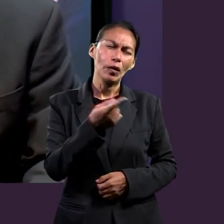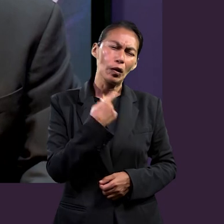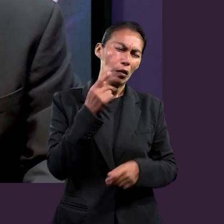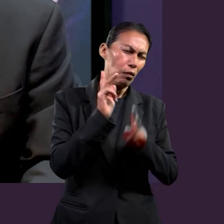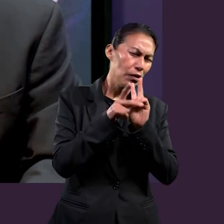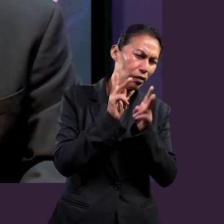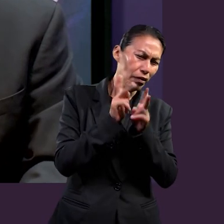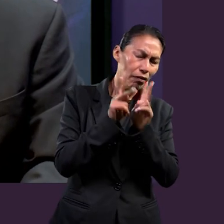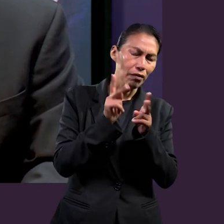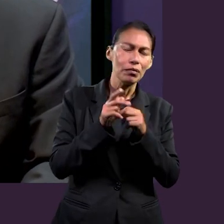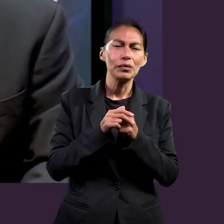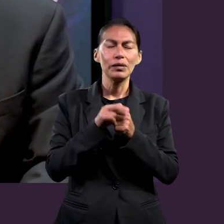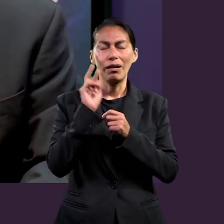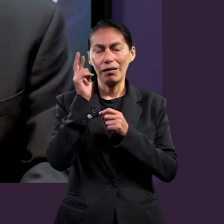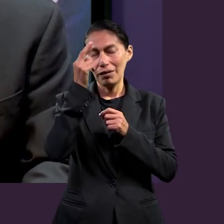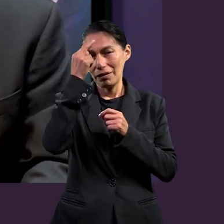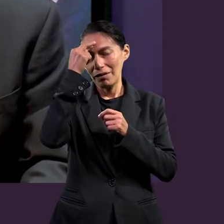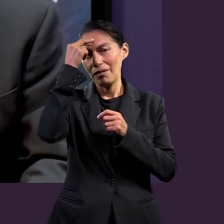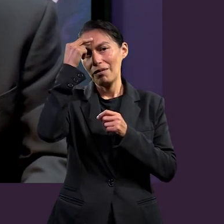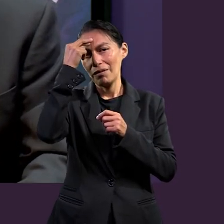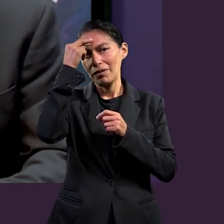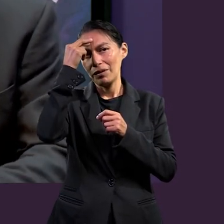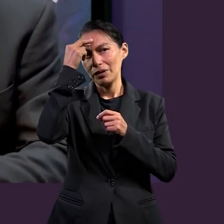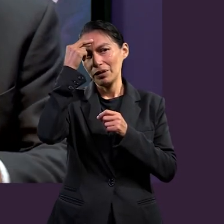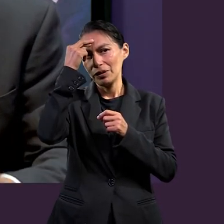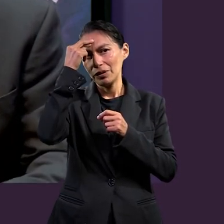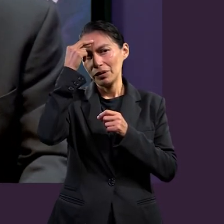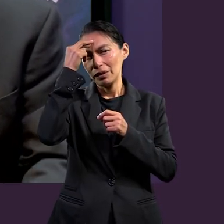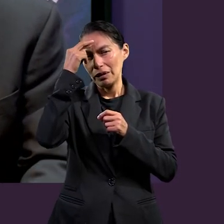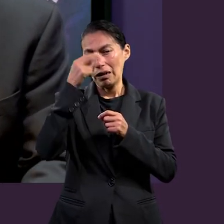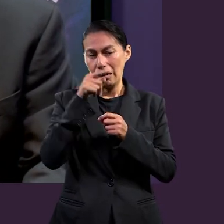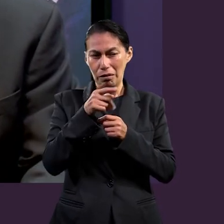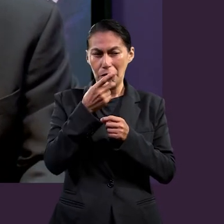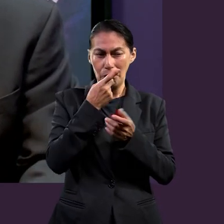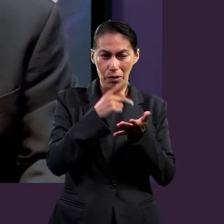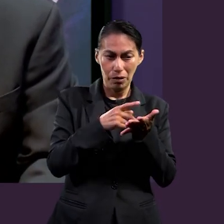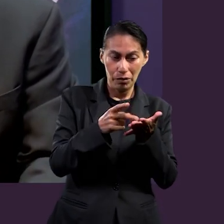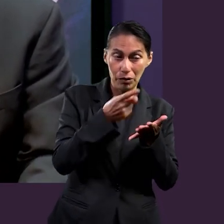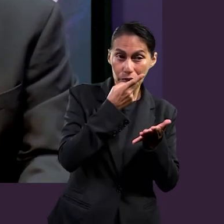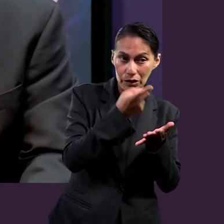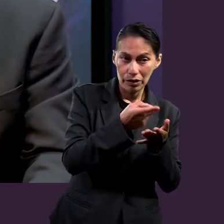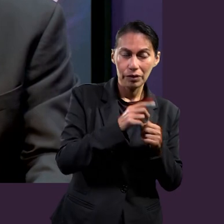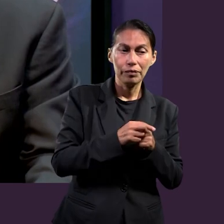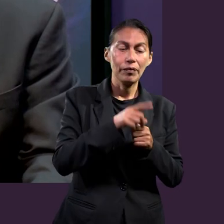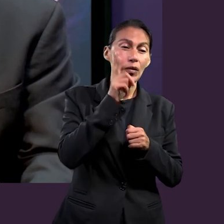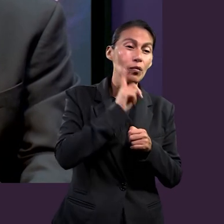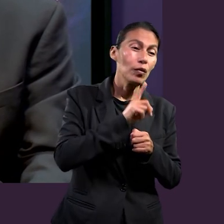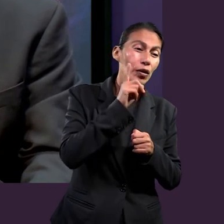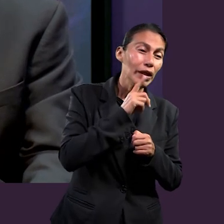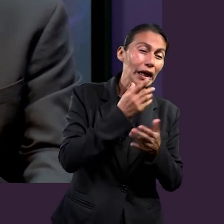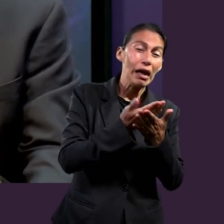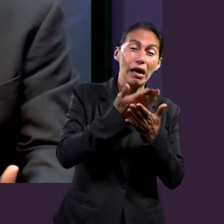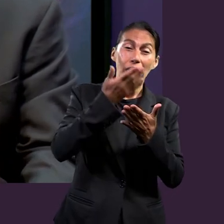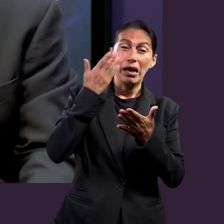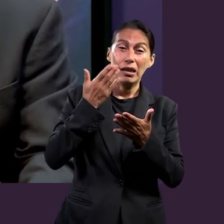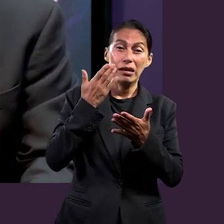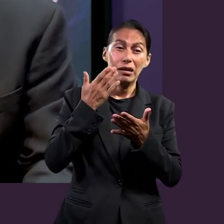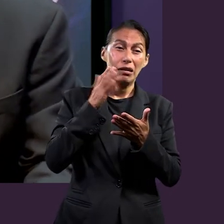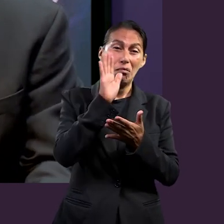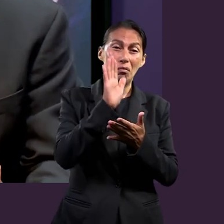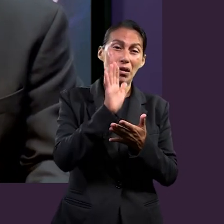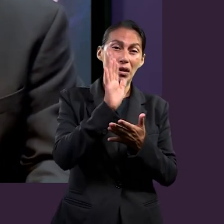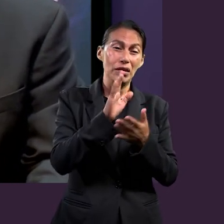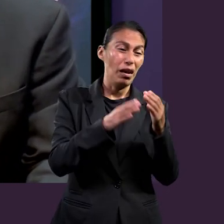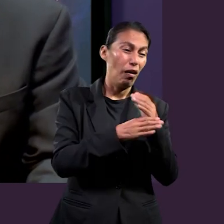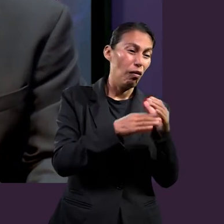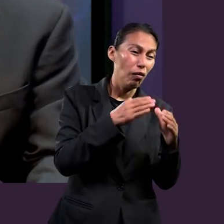Mientras platicábamos, decíamos, recordábamos que en este contexto donde está Pablo, el asunto de las mujeres eran tratadas como una